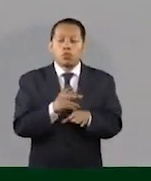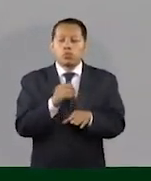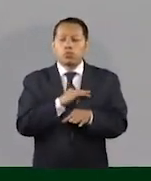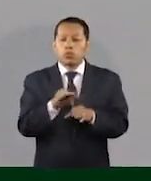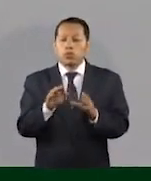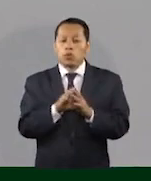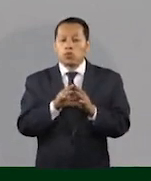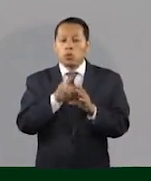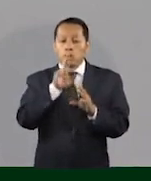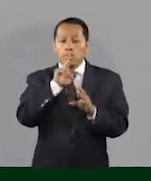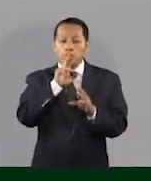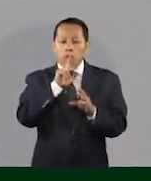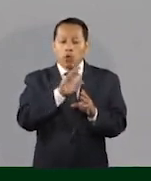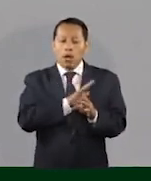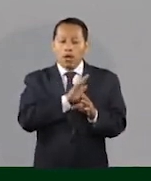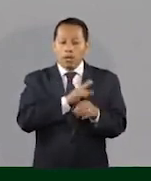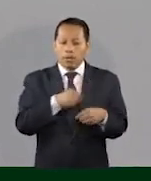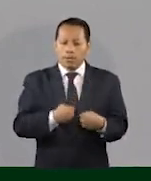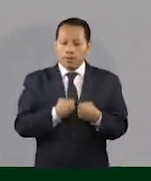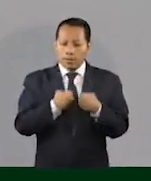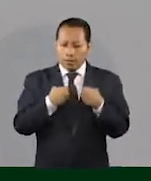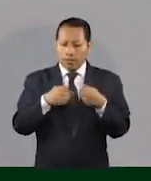mejoría en la calidad de vida de los trabajadores.